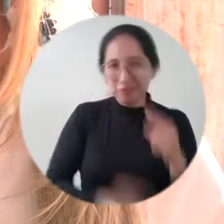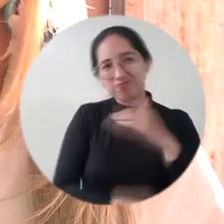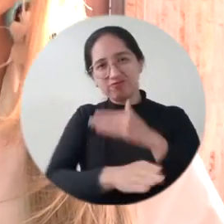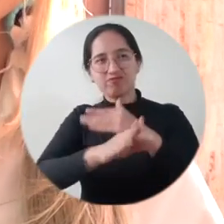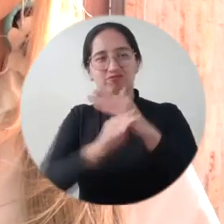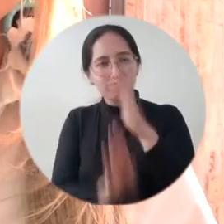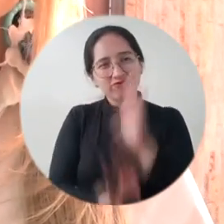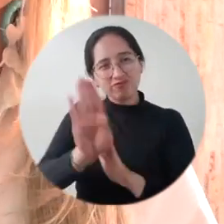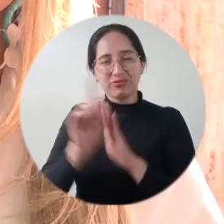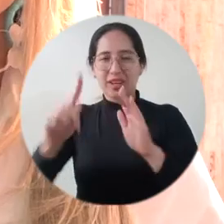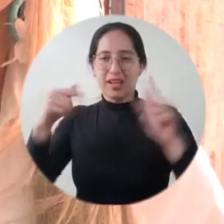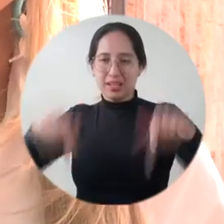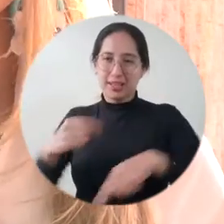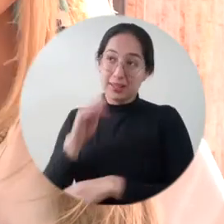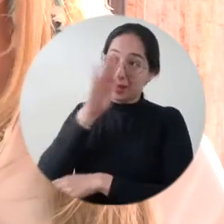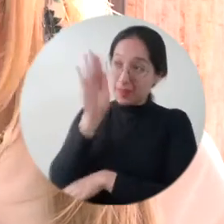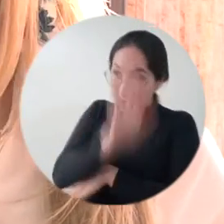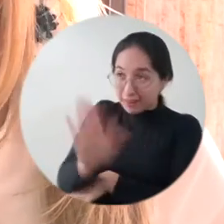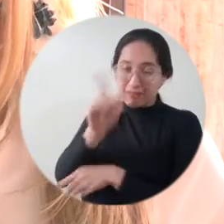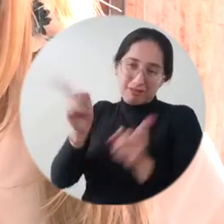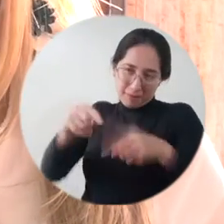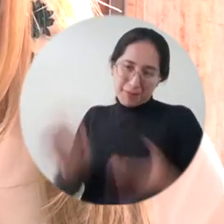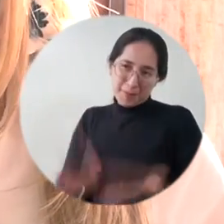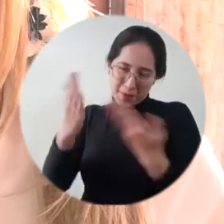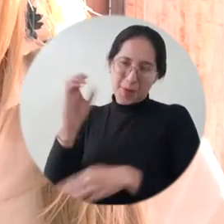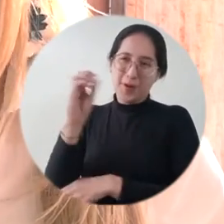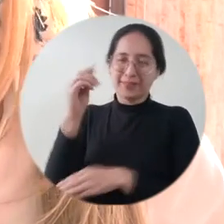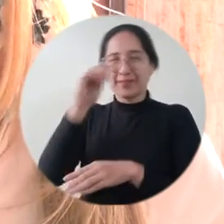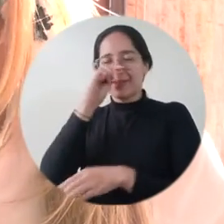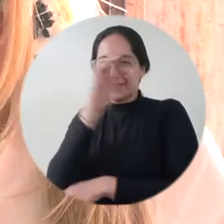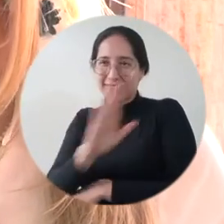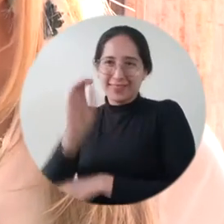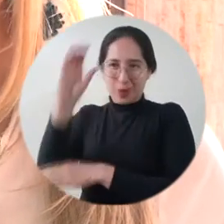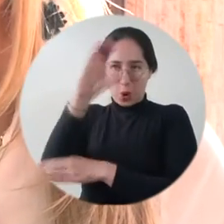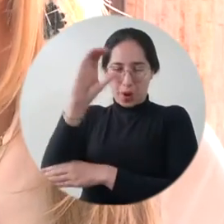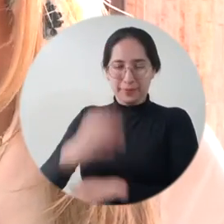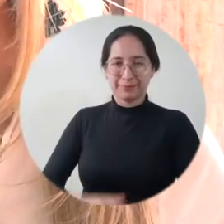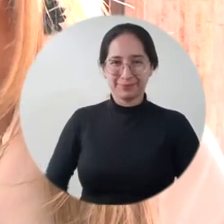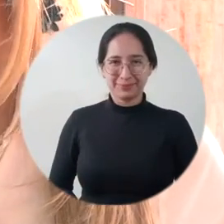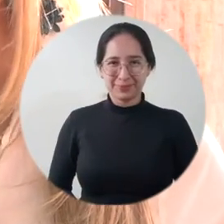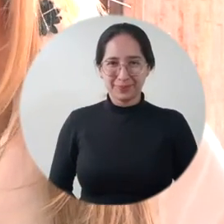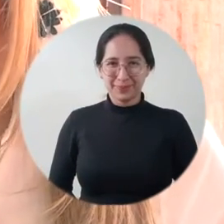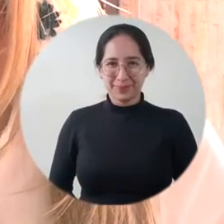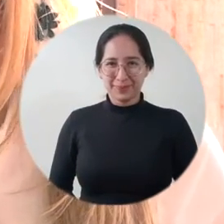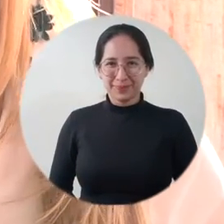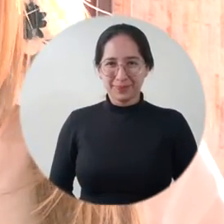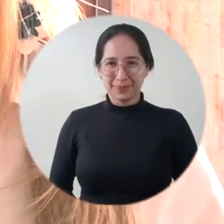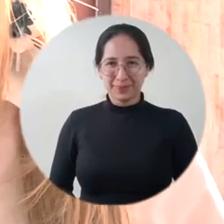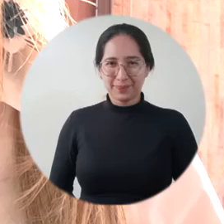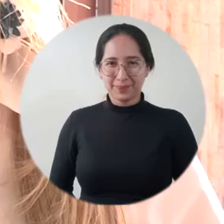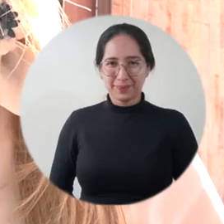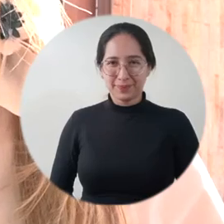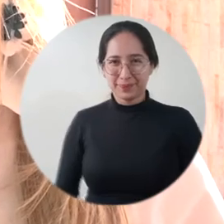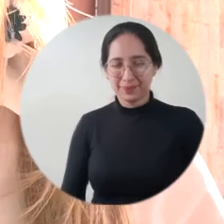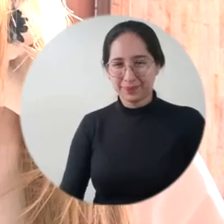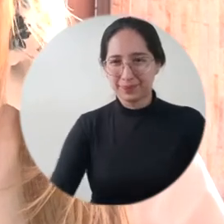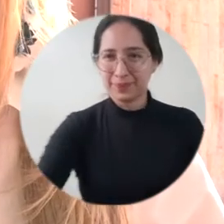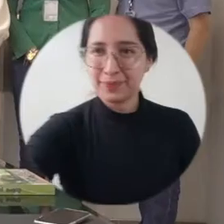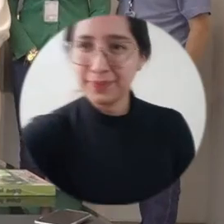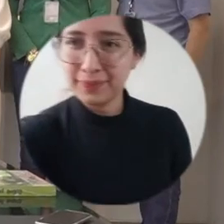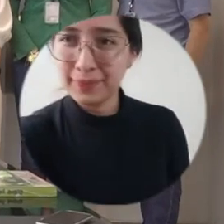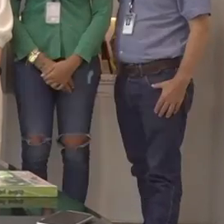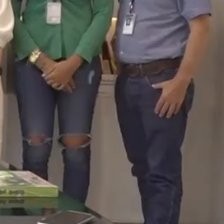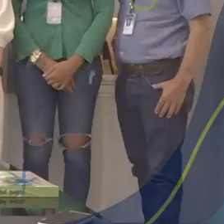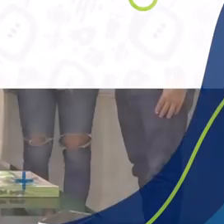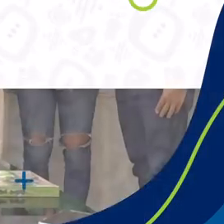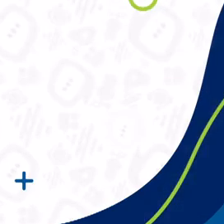Universidad de Magdalena, su rector y todo su equipo de trabajo tienen toda esa intención para seguir creciendo como departamento y por